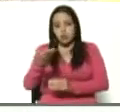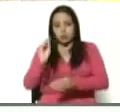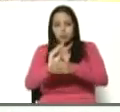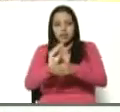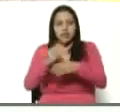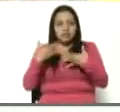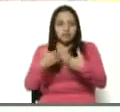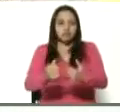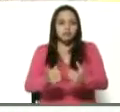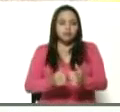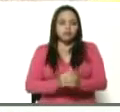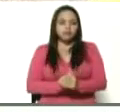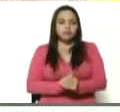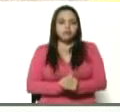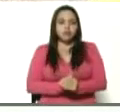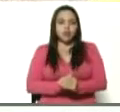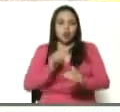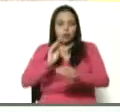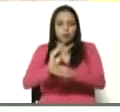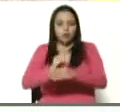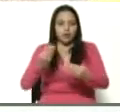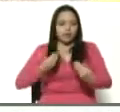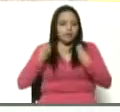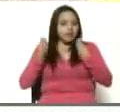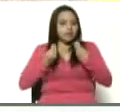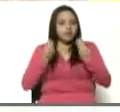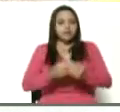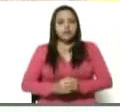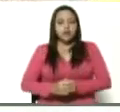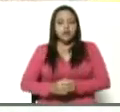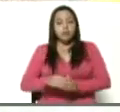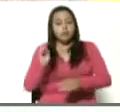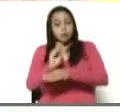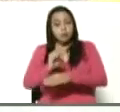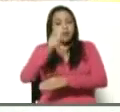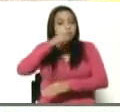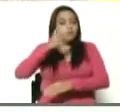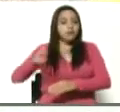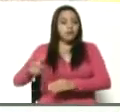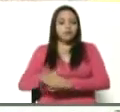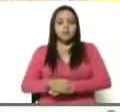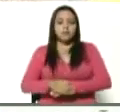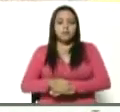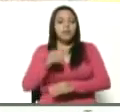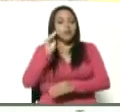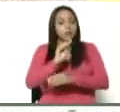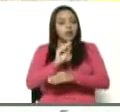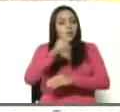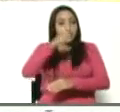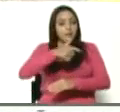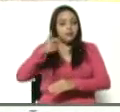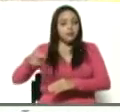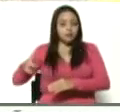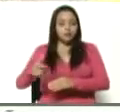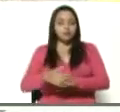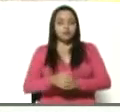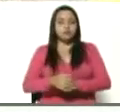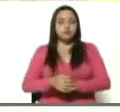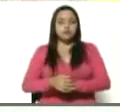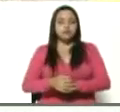salud. Cuidar la vida. Cuidar al pueblo. Cuidar a la gente. Cuidarnos. Bueno,